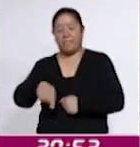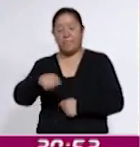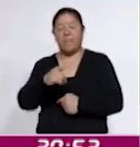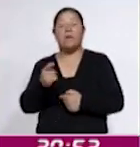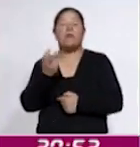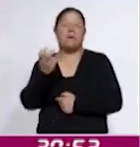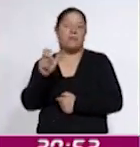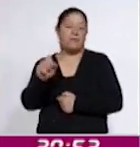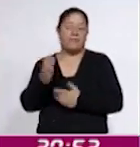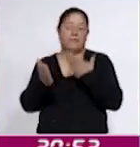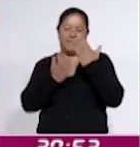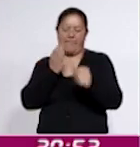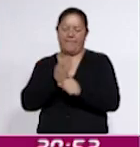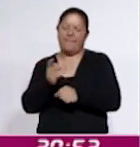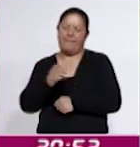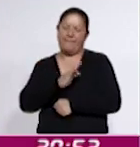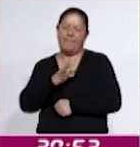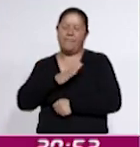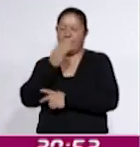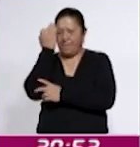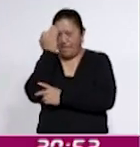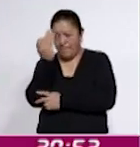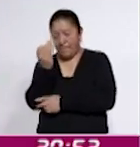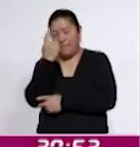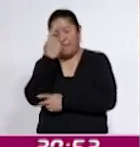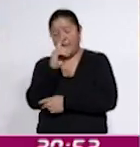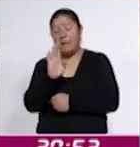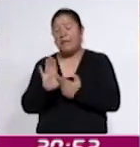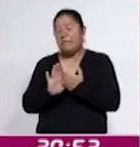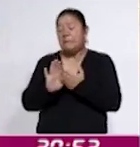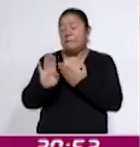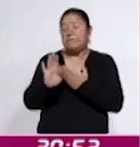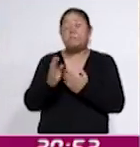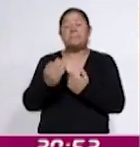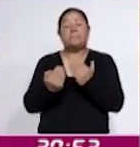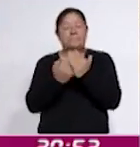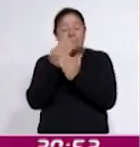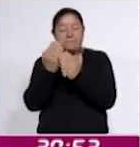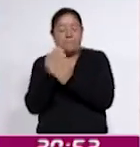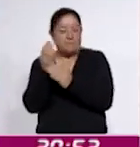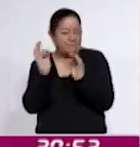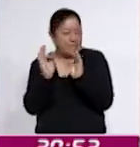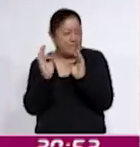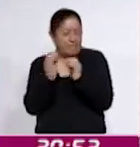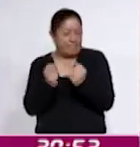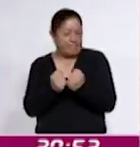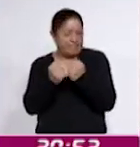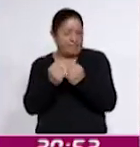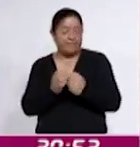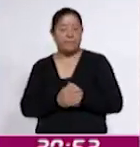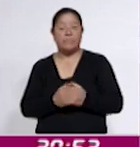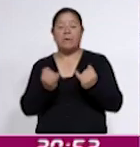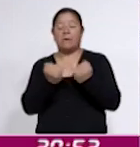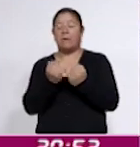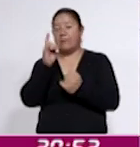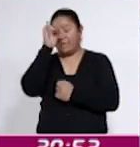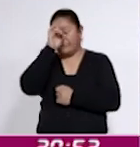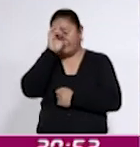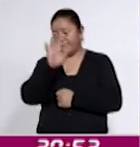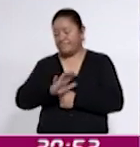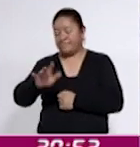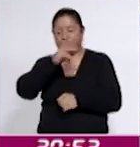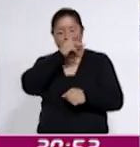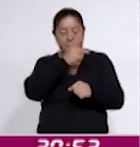estudiantes cuenten con un margen de tiempo para evitar el frío intenso de las primeras horas del día. Además, se recomienda a los padres,